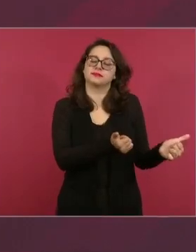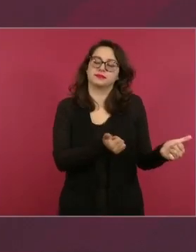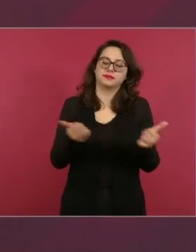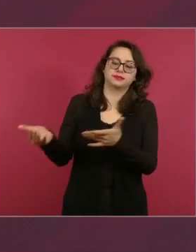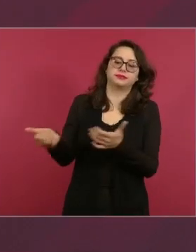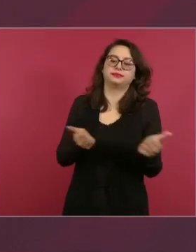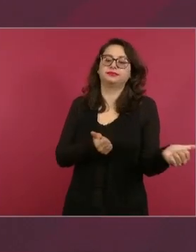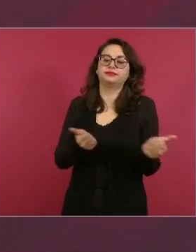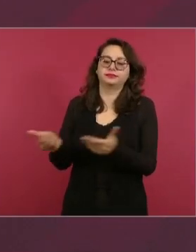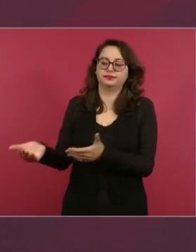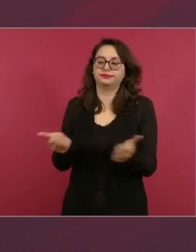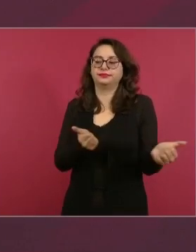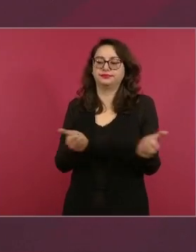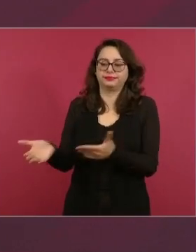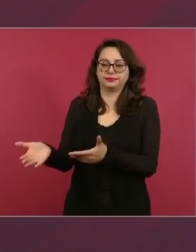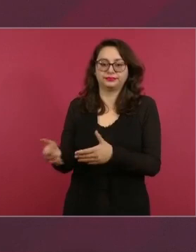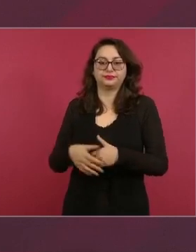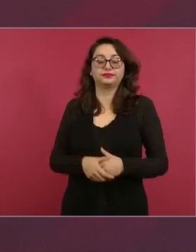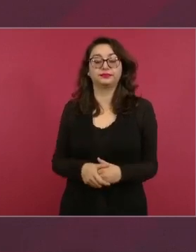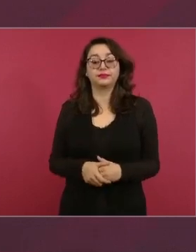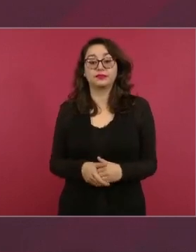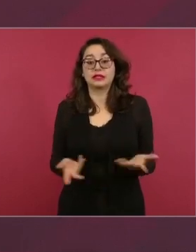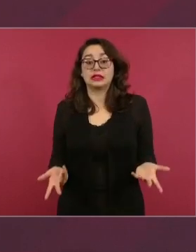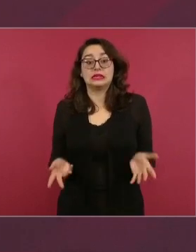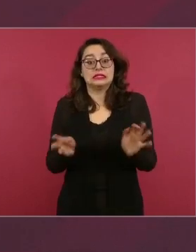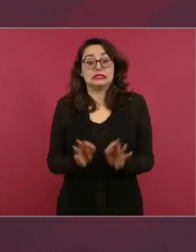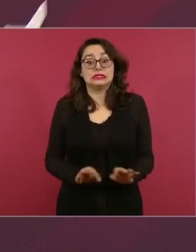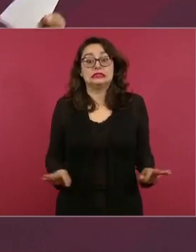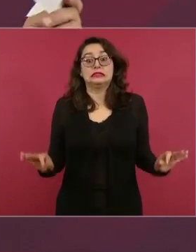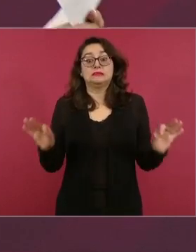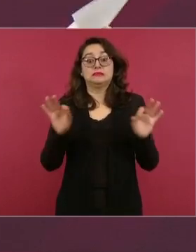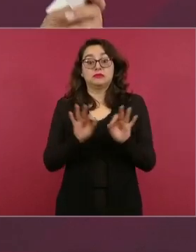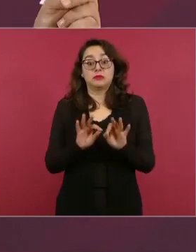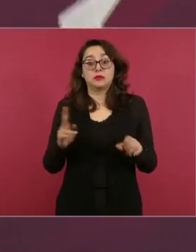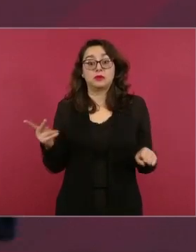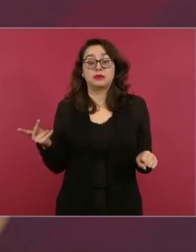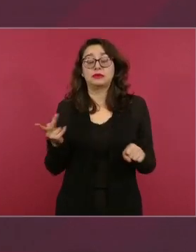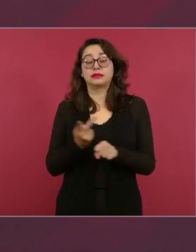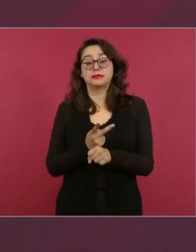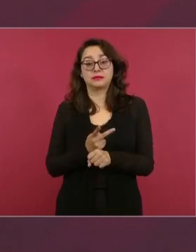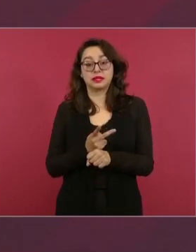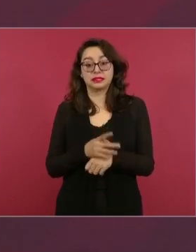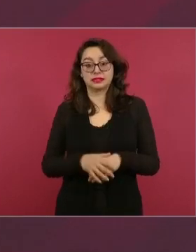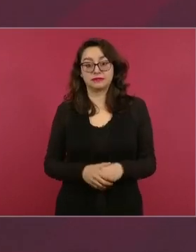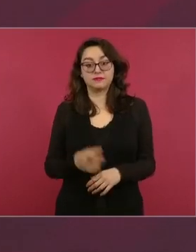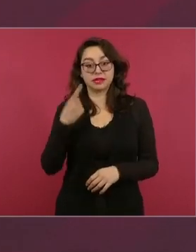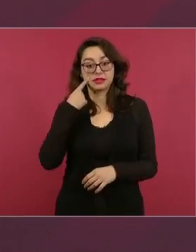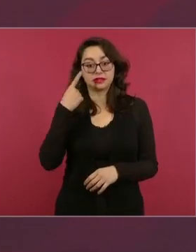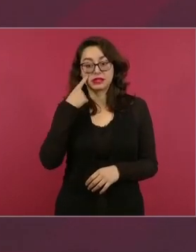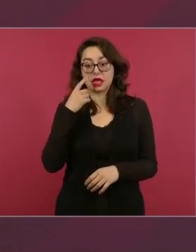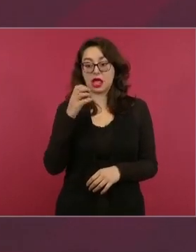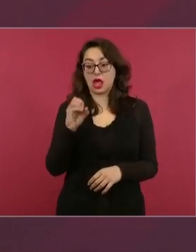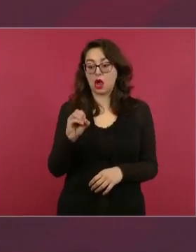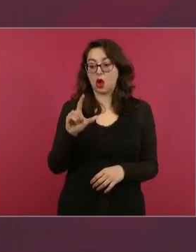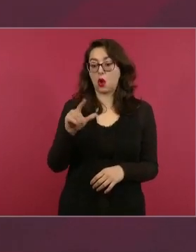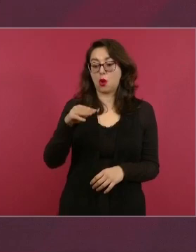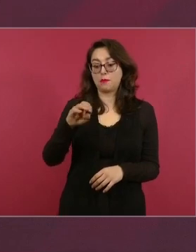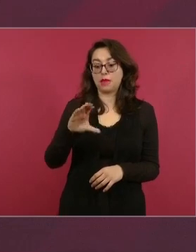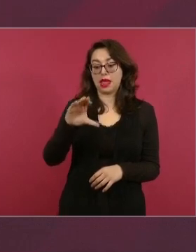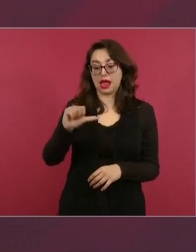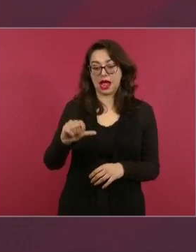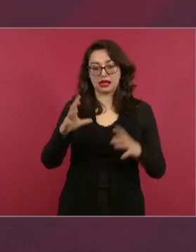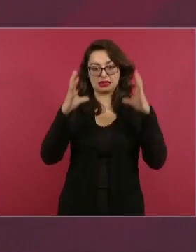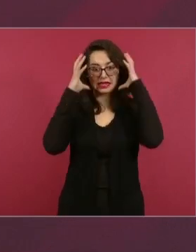Tuxtla hablando hablando de la cultura que las cabezas colosales Olmeca la piedra